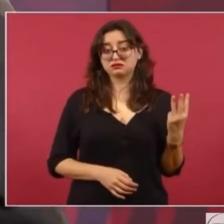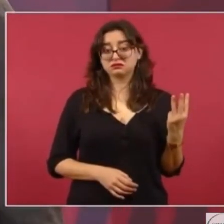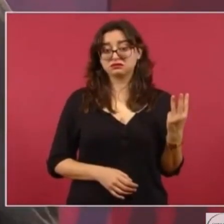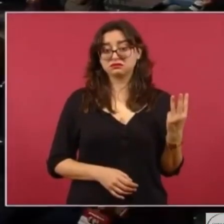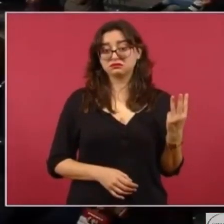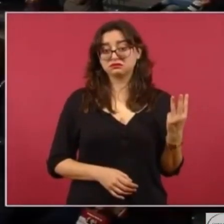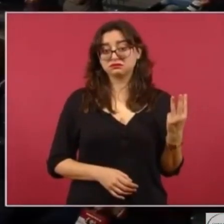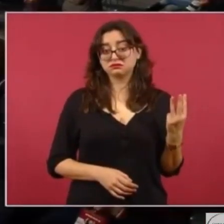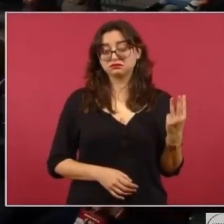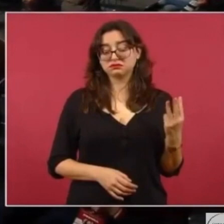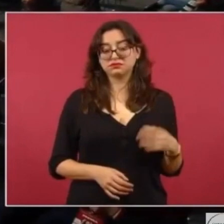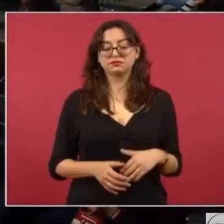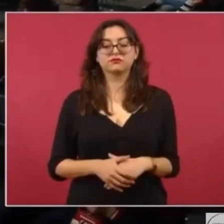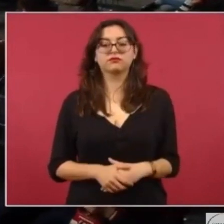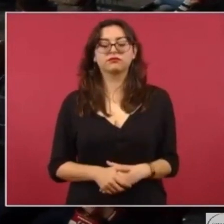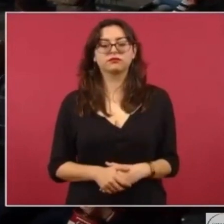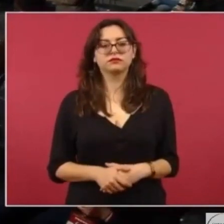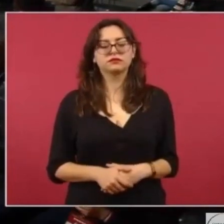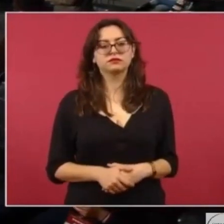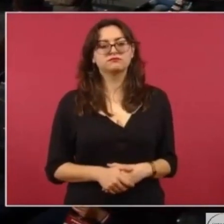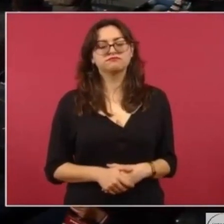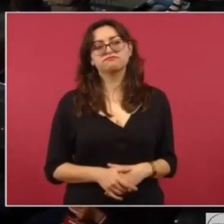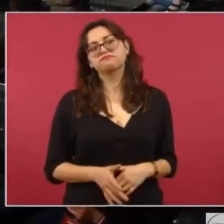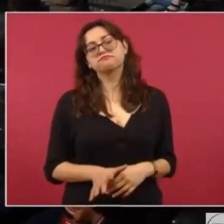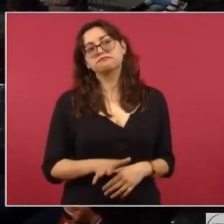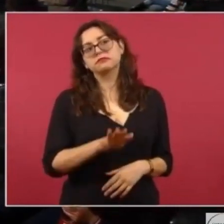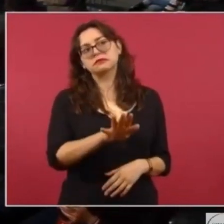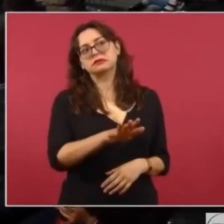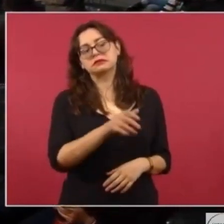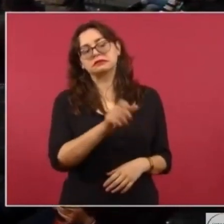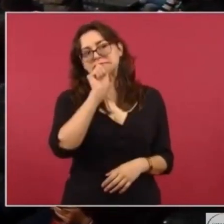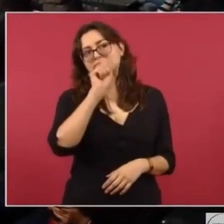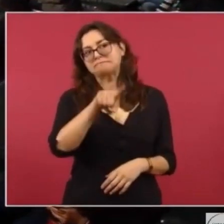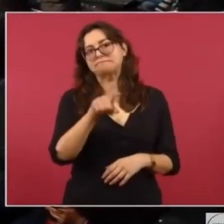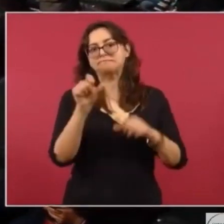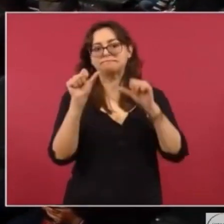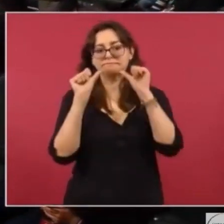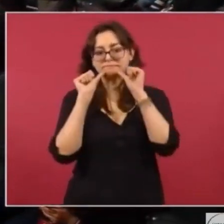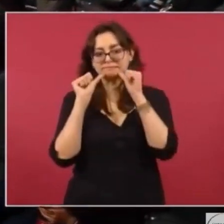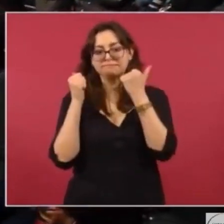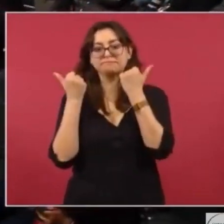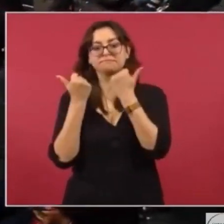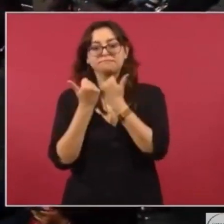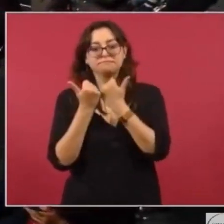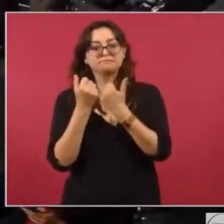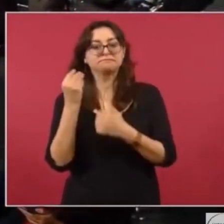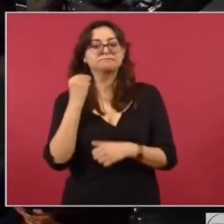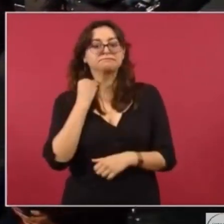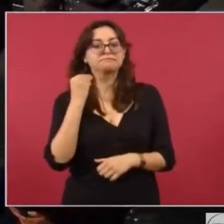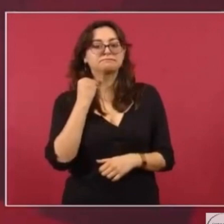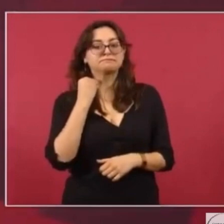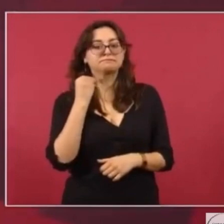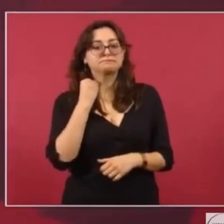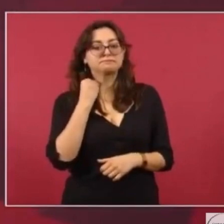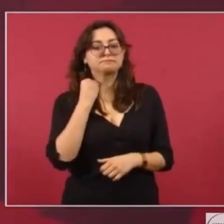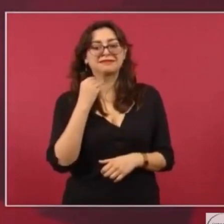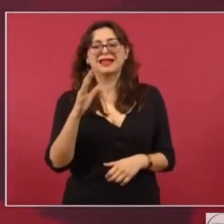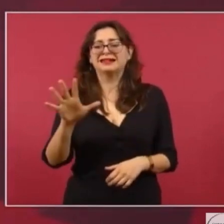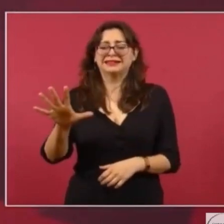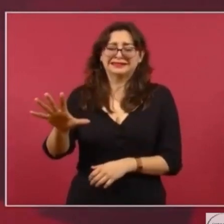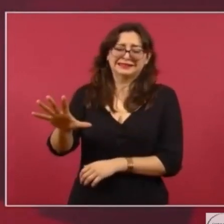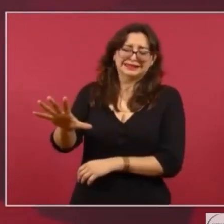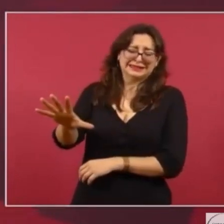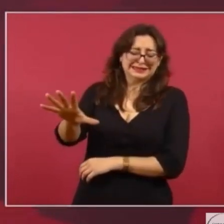Presidente, ahora que mencionó a las barras de abogados ayer, justamente el colegio... Otros también, también, mira, ya ni me lo